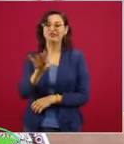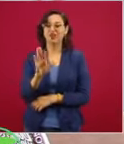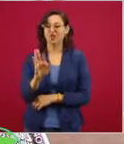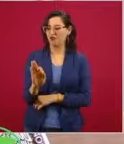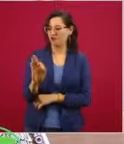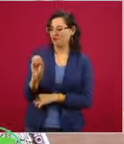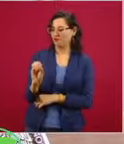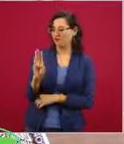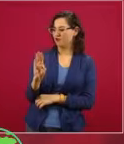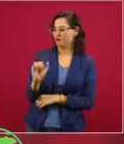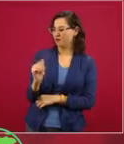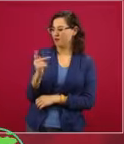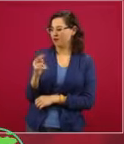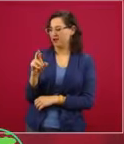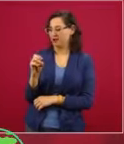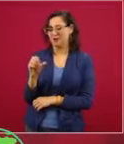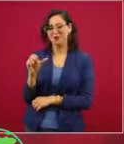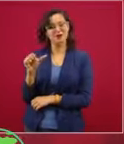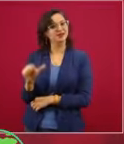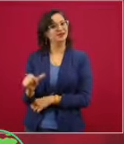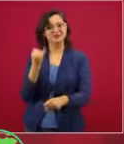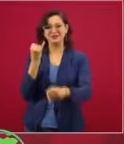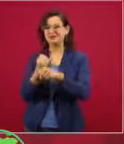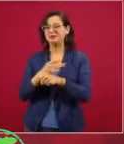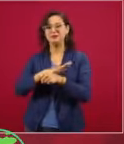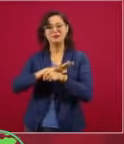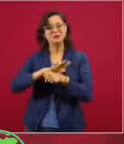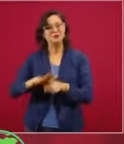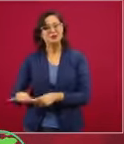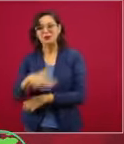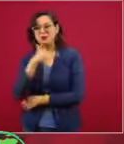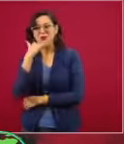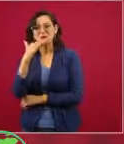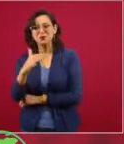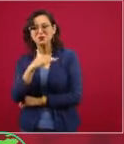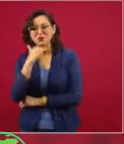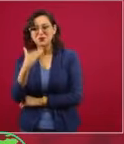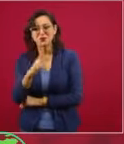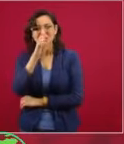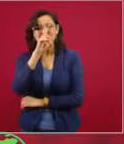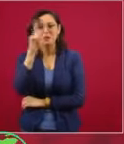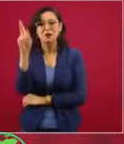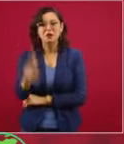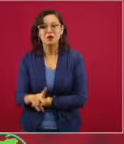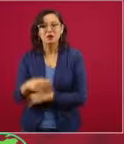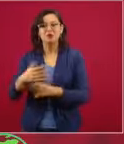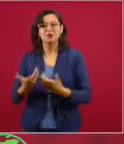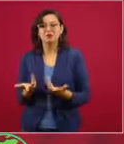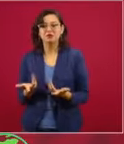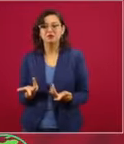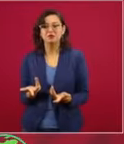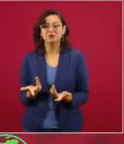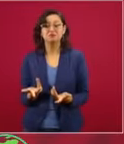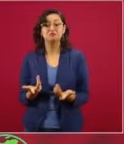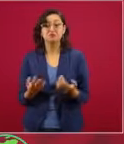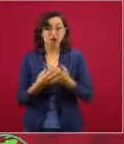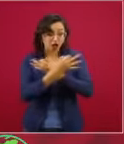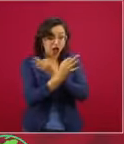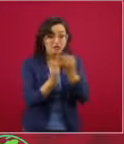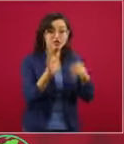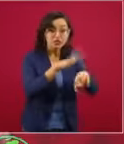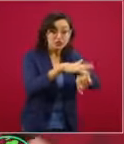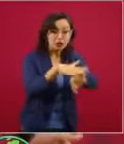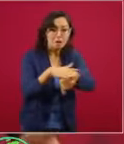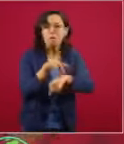gran corrupción, como a espaldas de la gente, porque el pueblo ni siquiera se